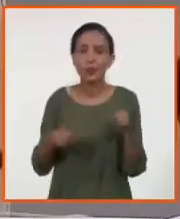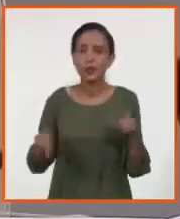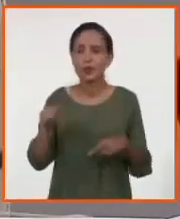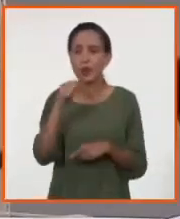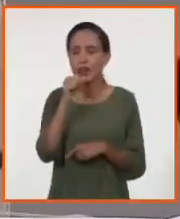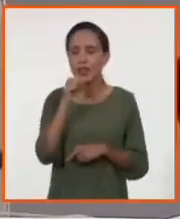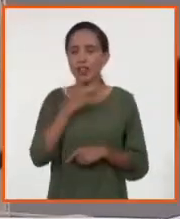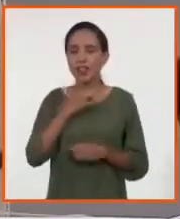nuestro principal problema. Correcto.